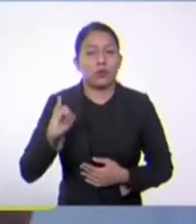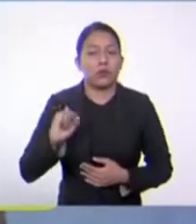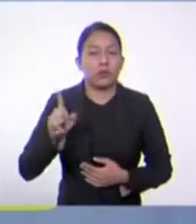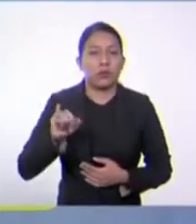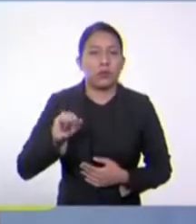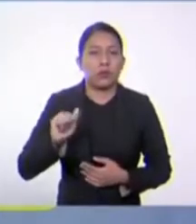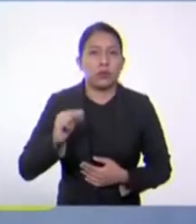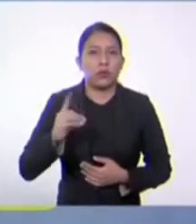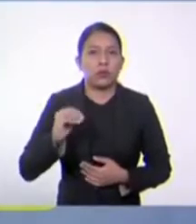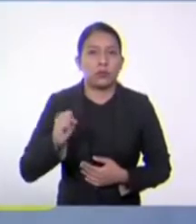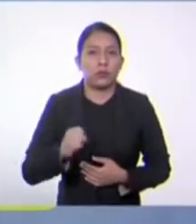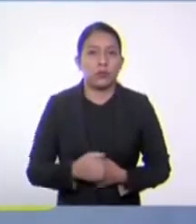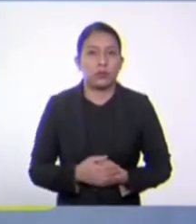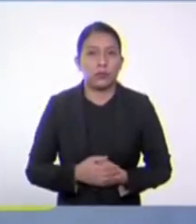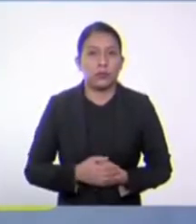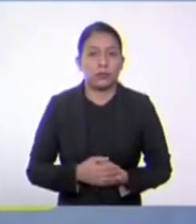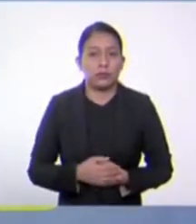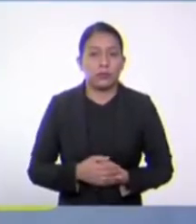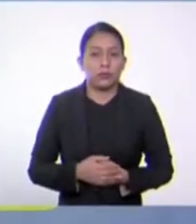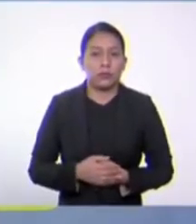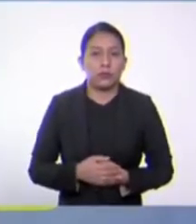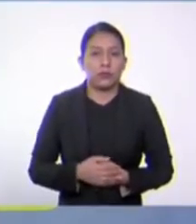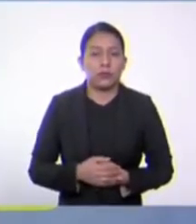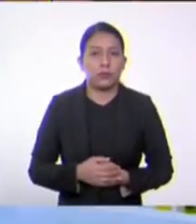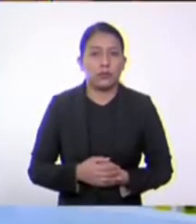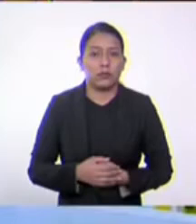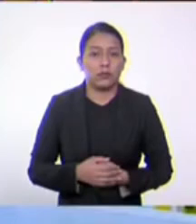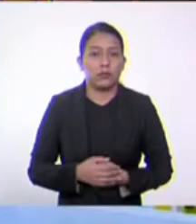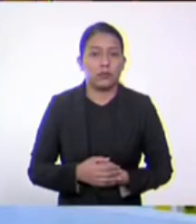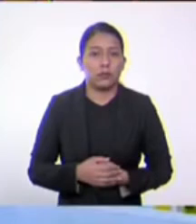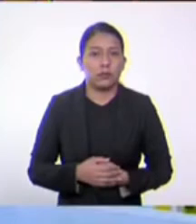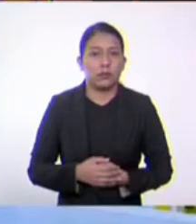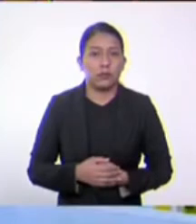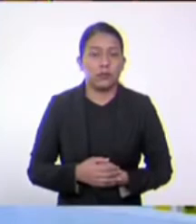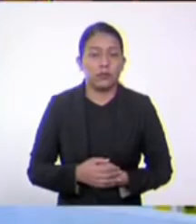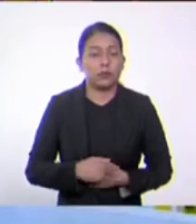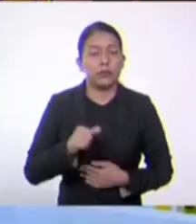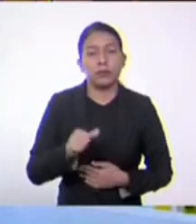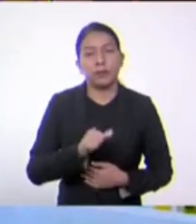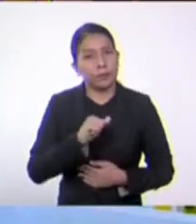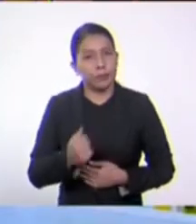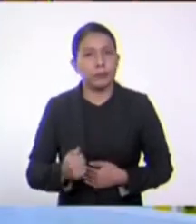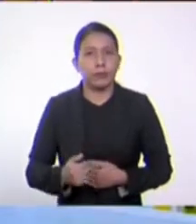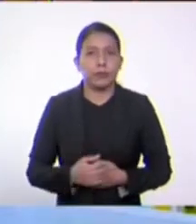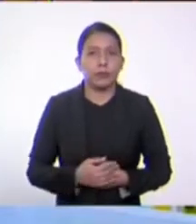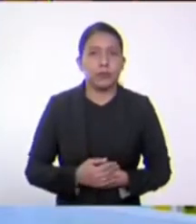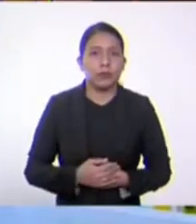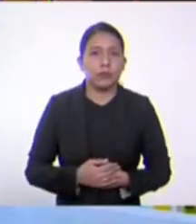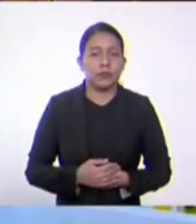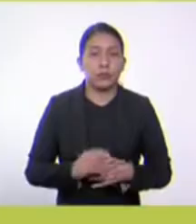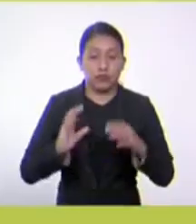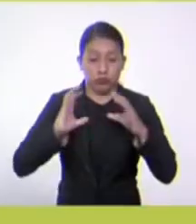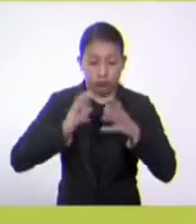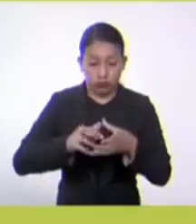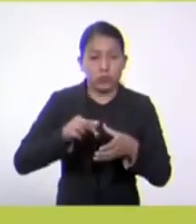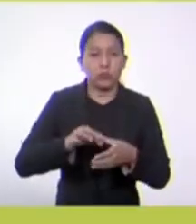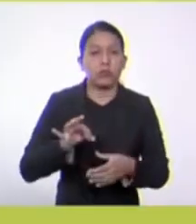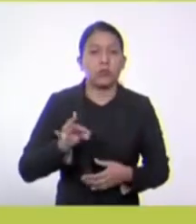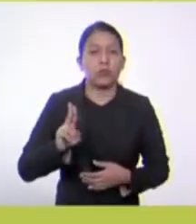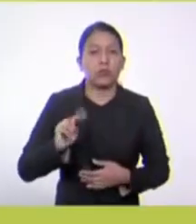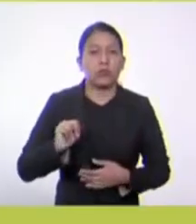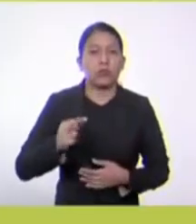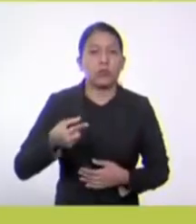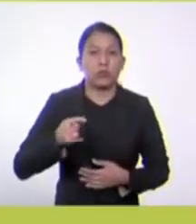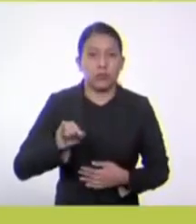o cilios que les ayudan a moverse. Por otro lado tenemos el reino fungi. El reino